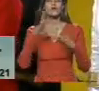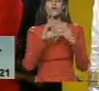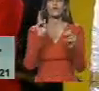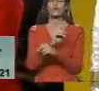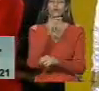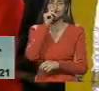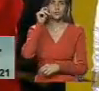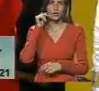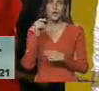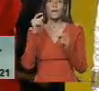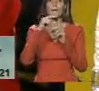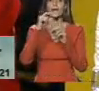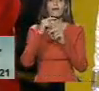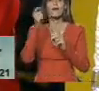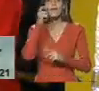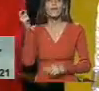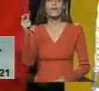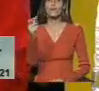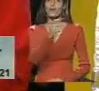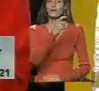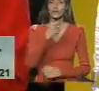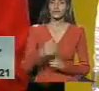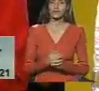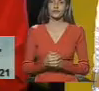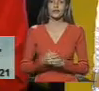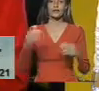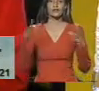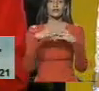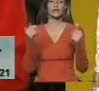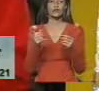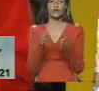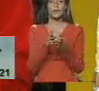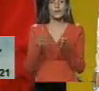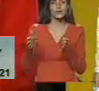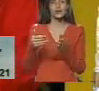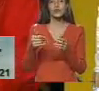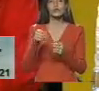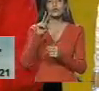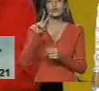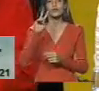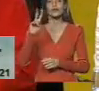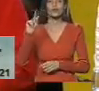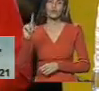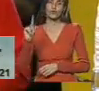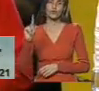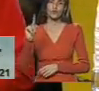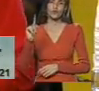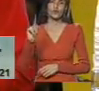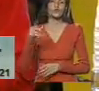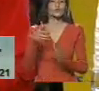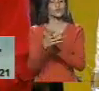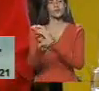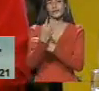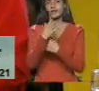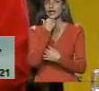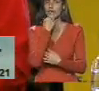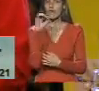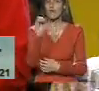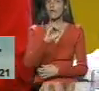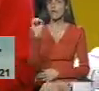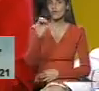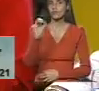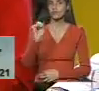escribir la palabra Pueblo en un espacio al 221 con su mensaje. O